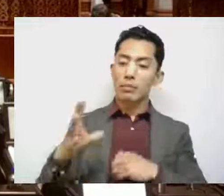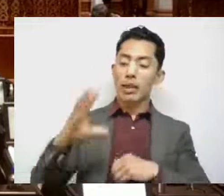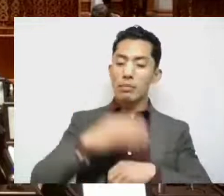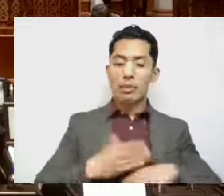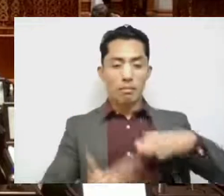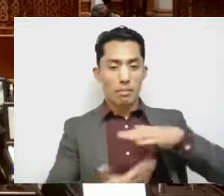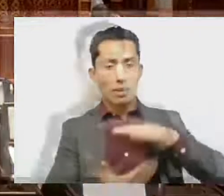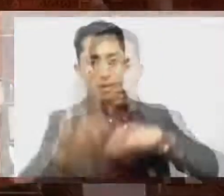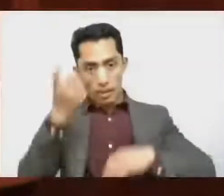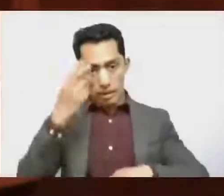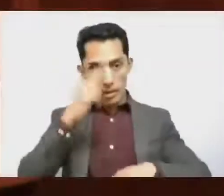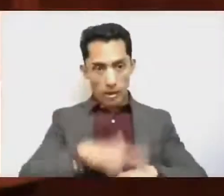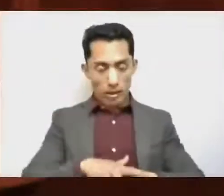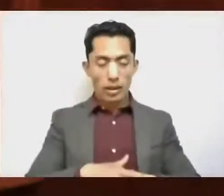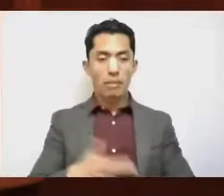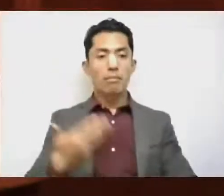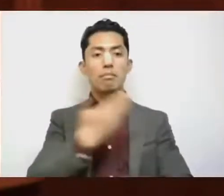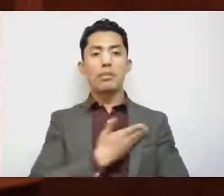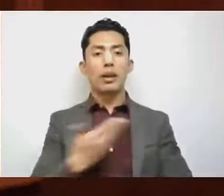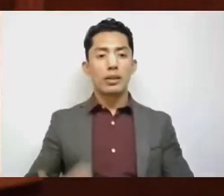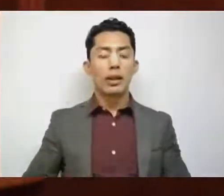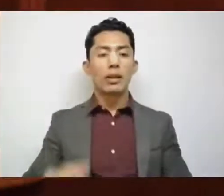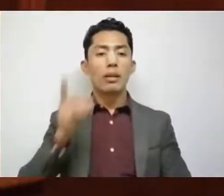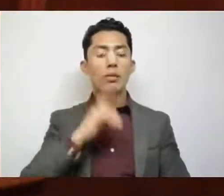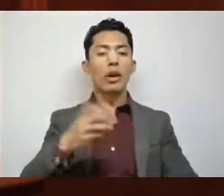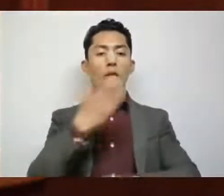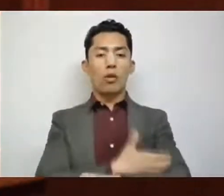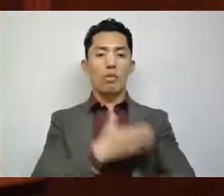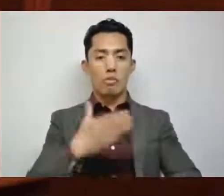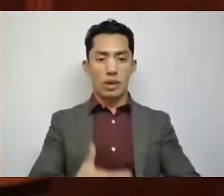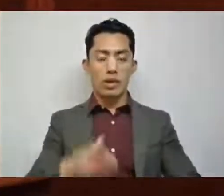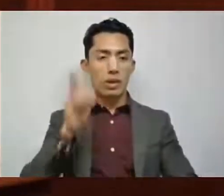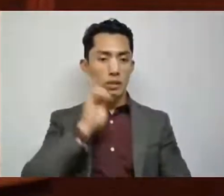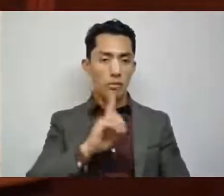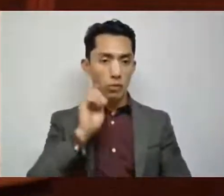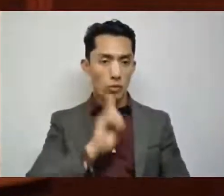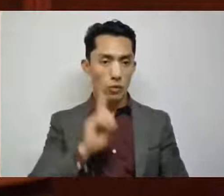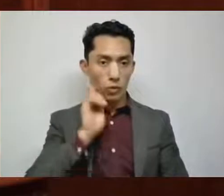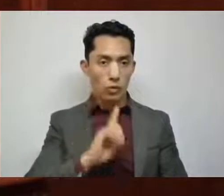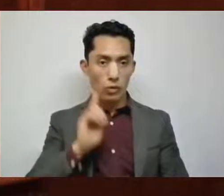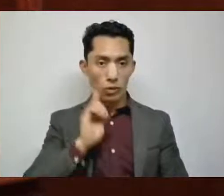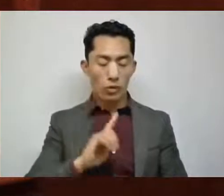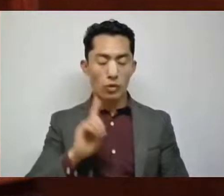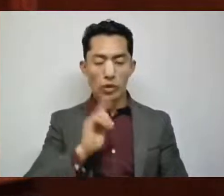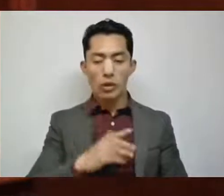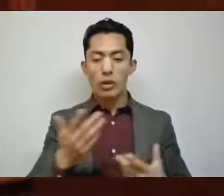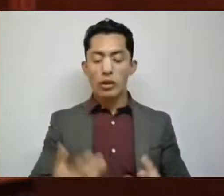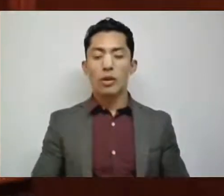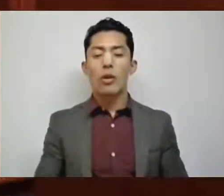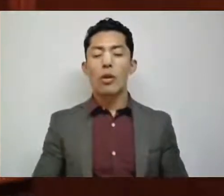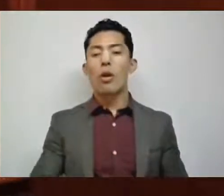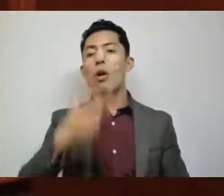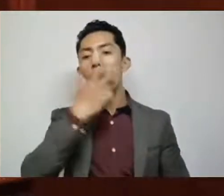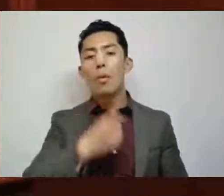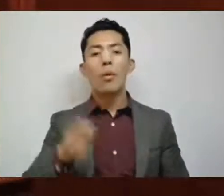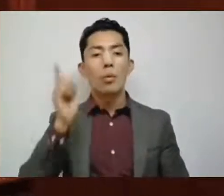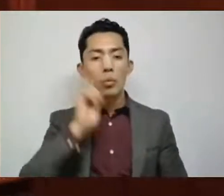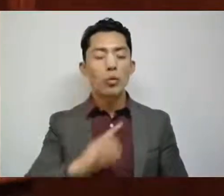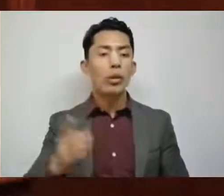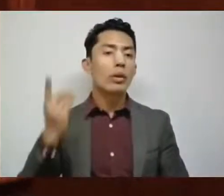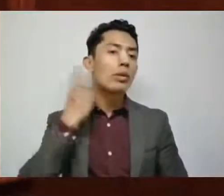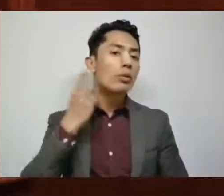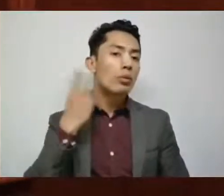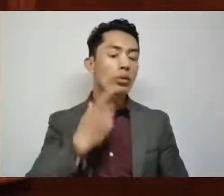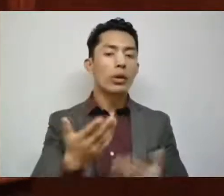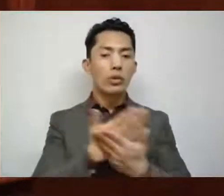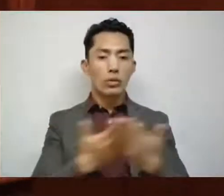Directiva, Presidenta, compañeras, compañeros diputados y diputadas y a